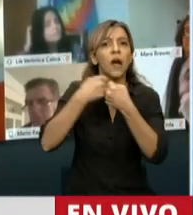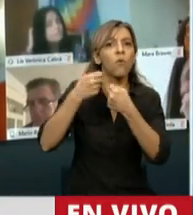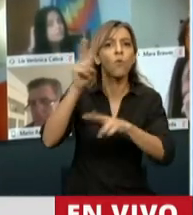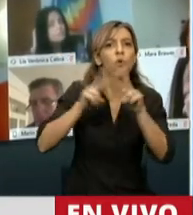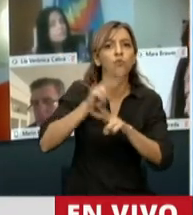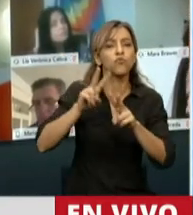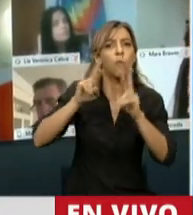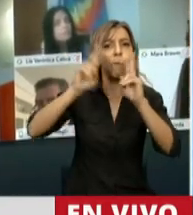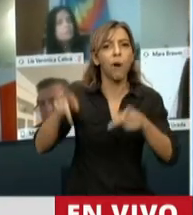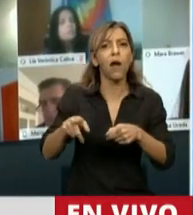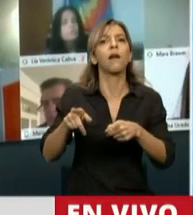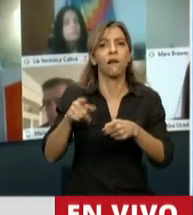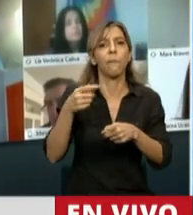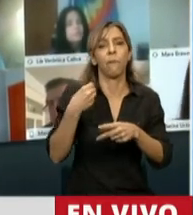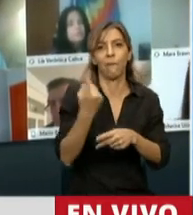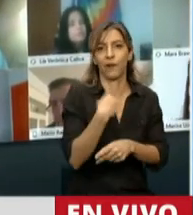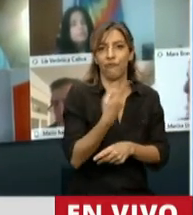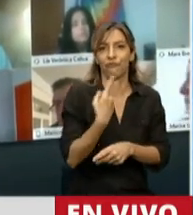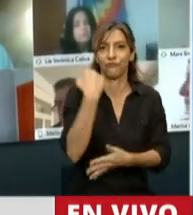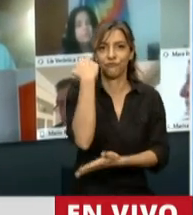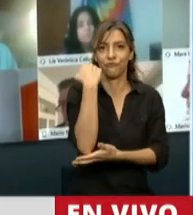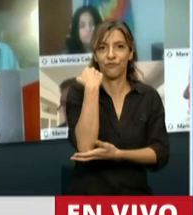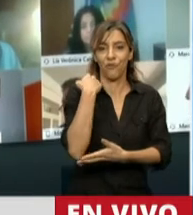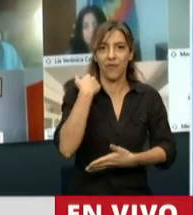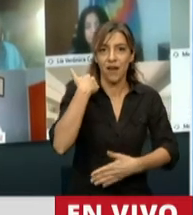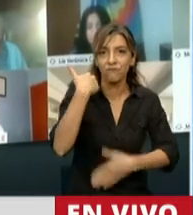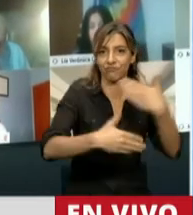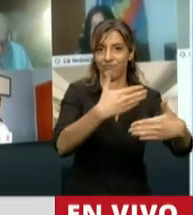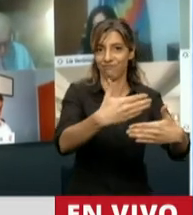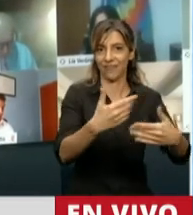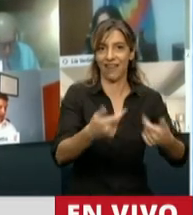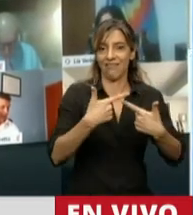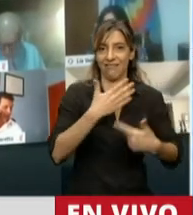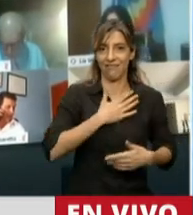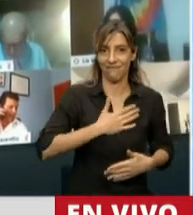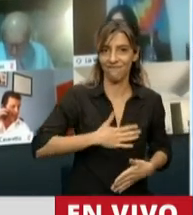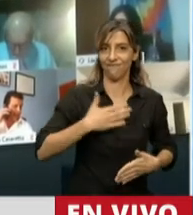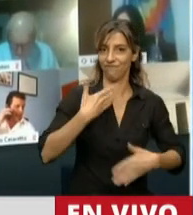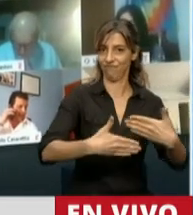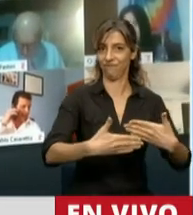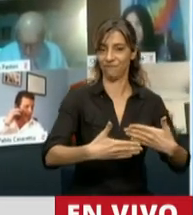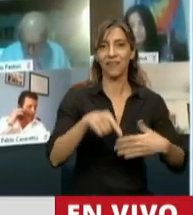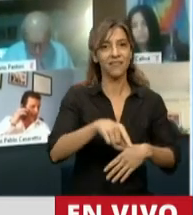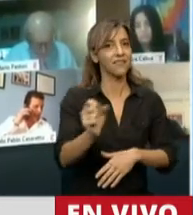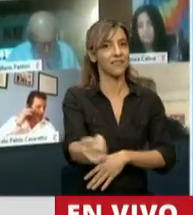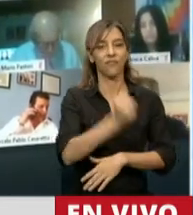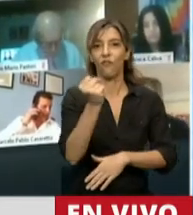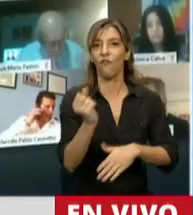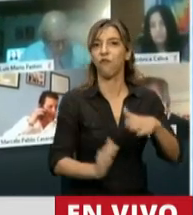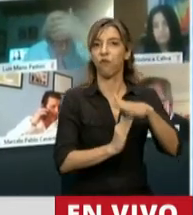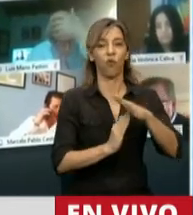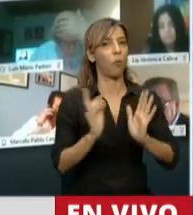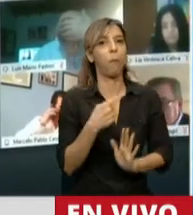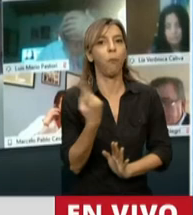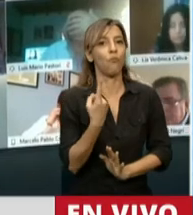y tranquilidad de la economía, que es sustancial para poder encarar toda